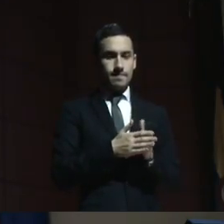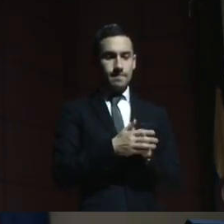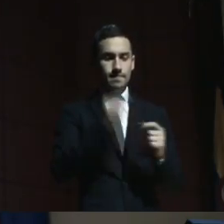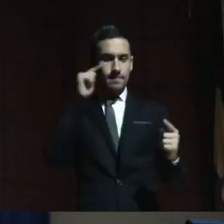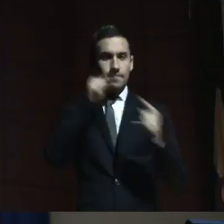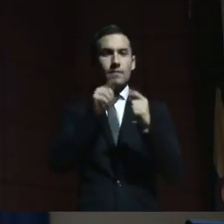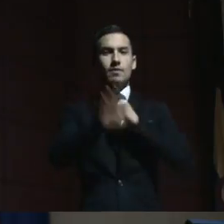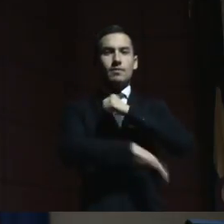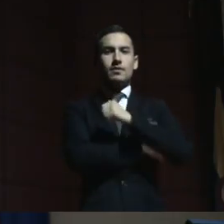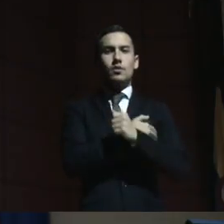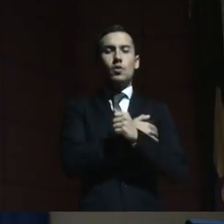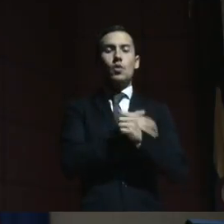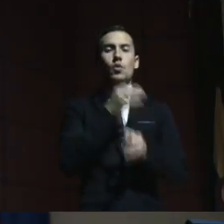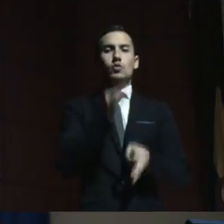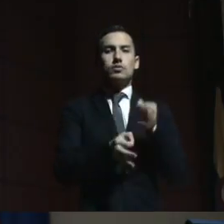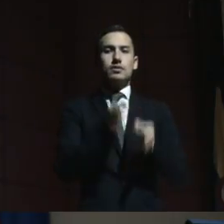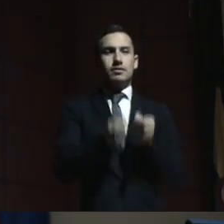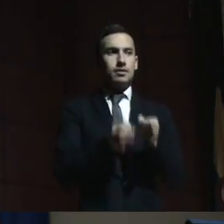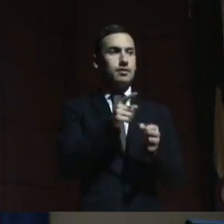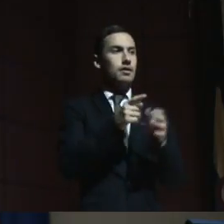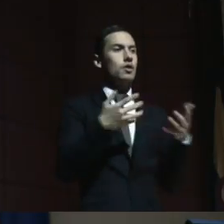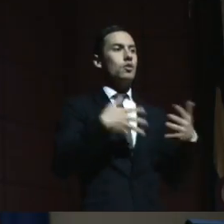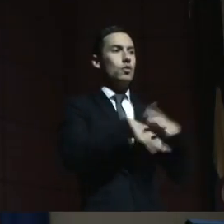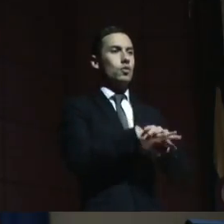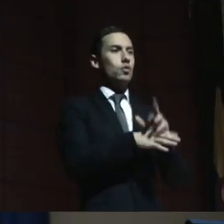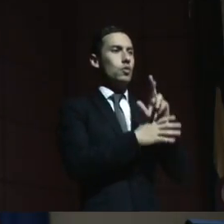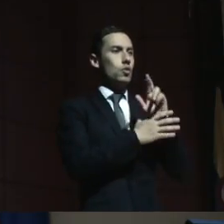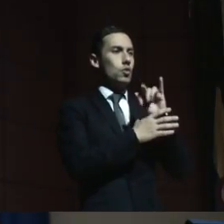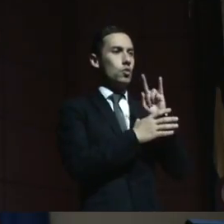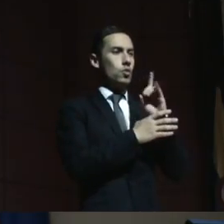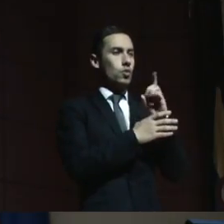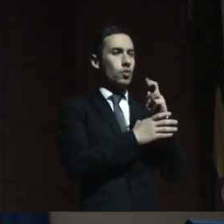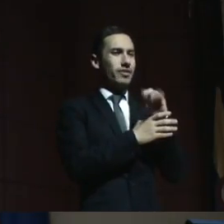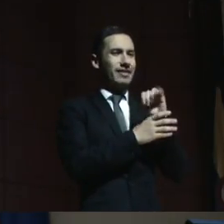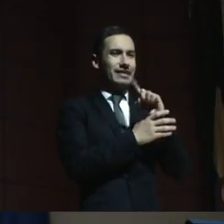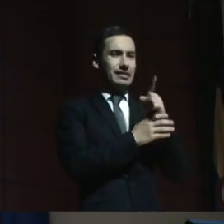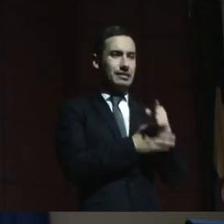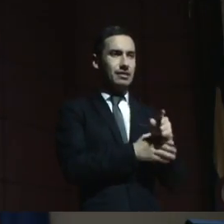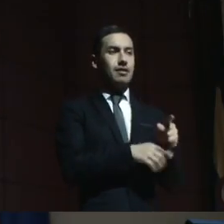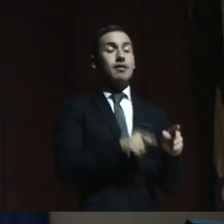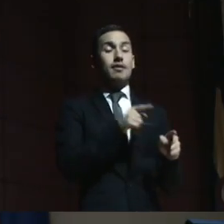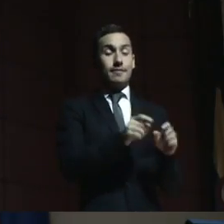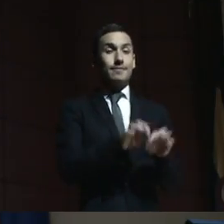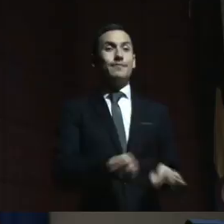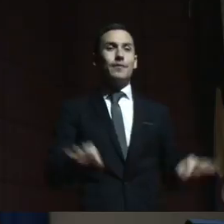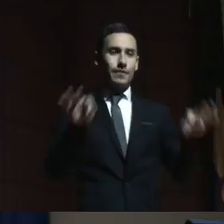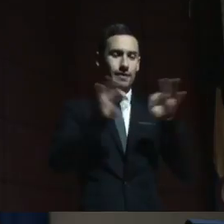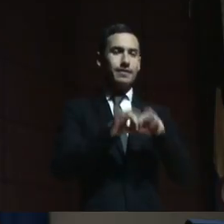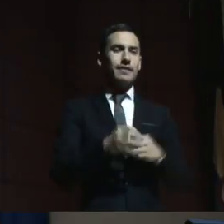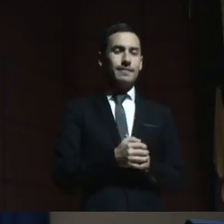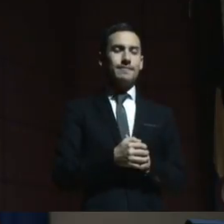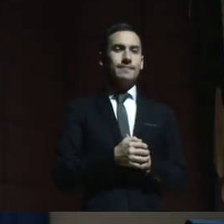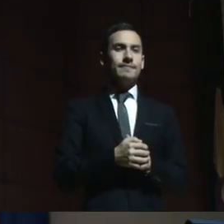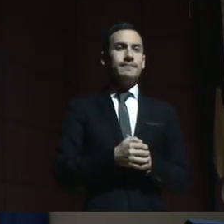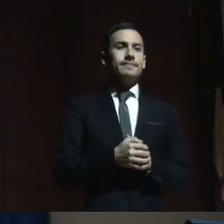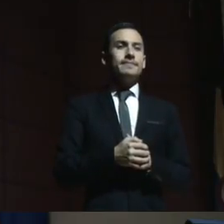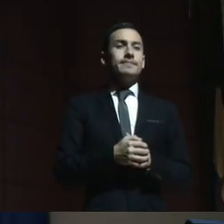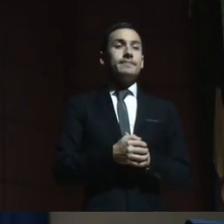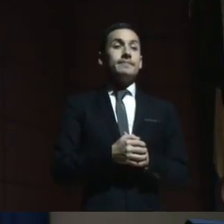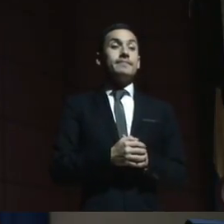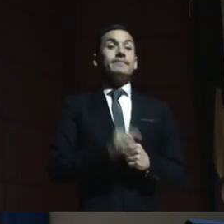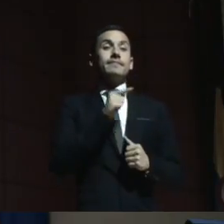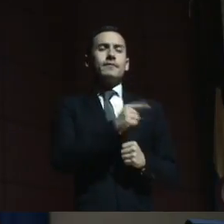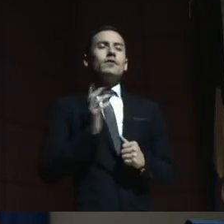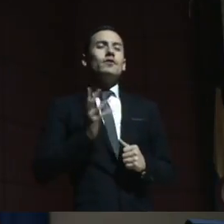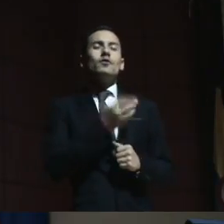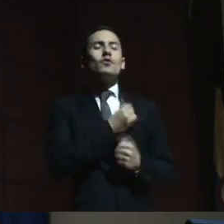el Ministerio de Justicia con la red Rundis creo que es muy importante y para nosotros va a ser